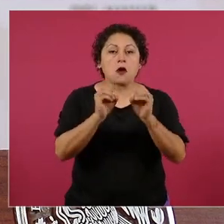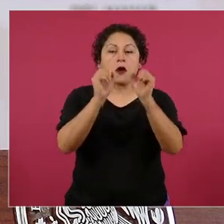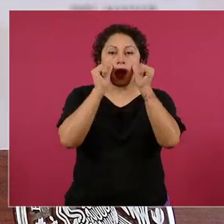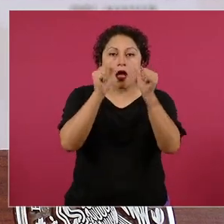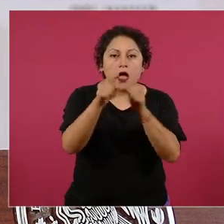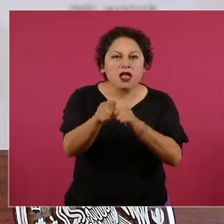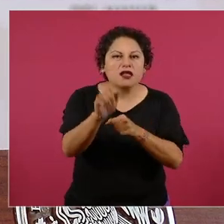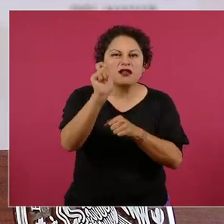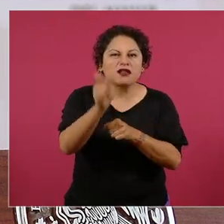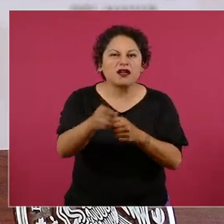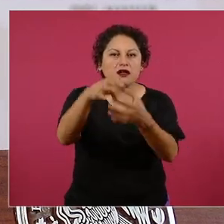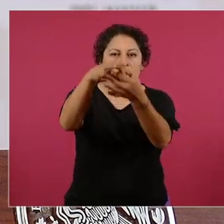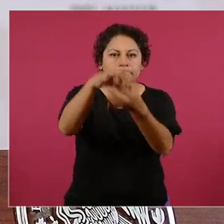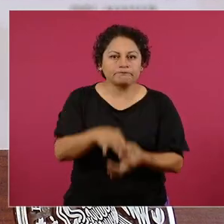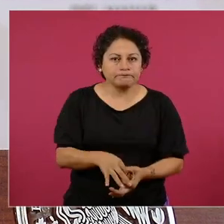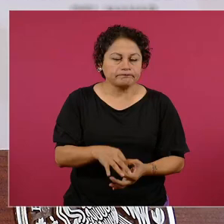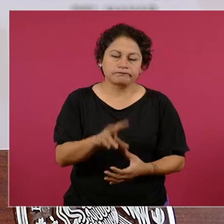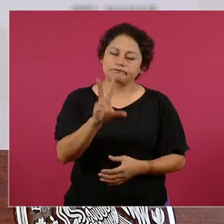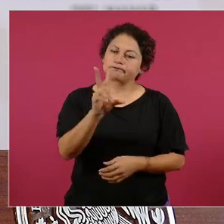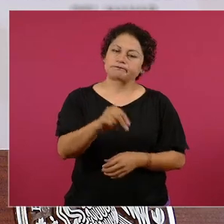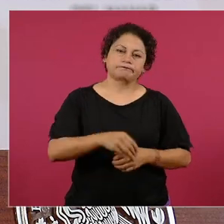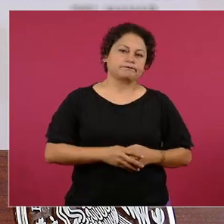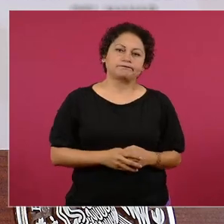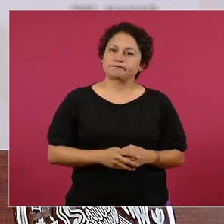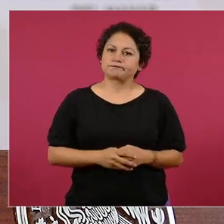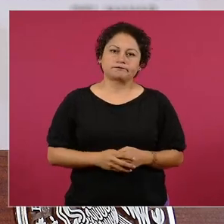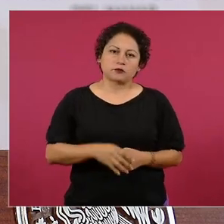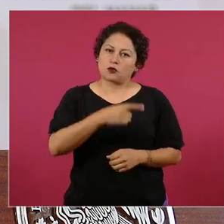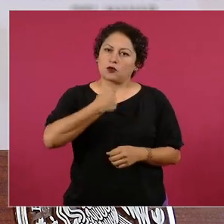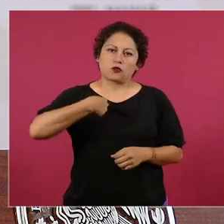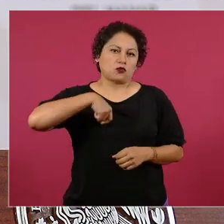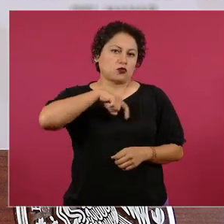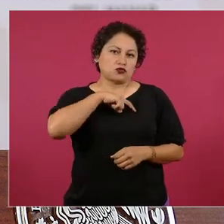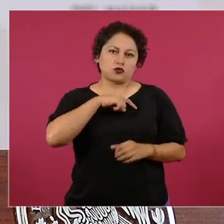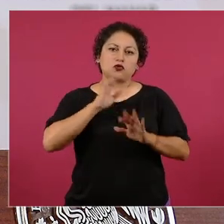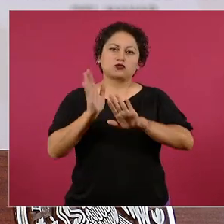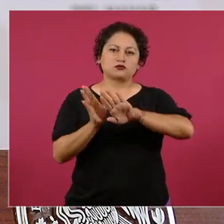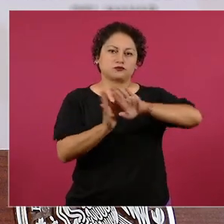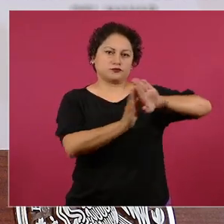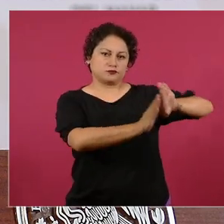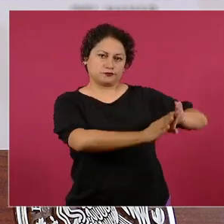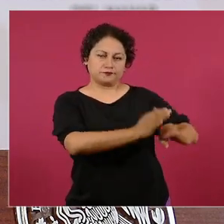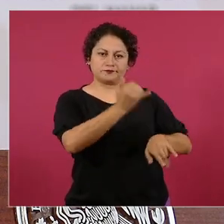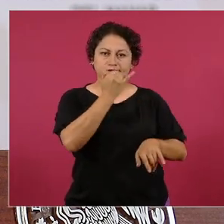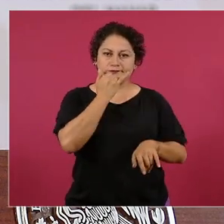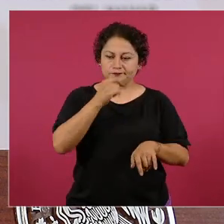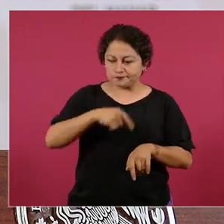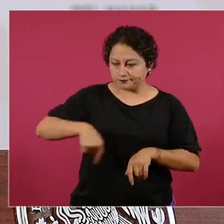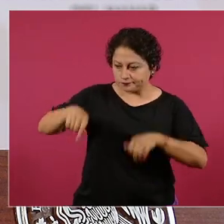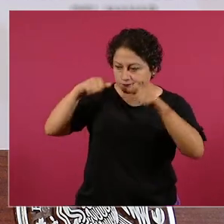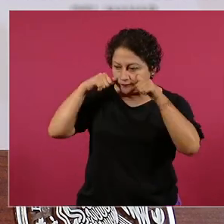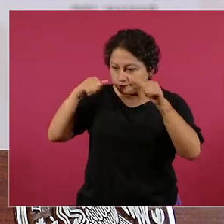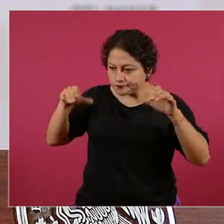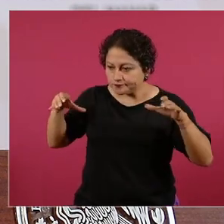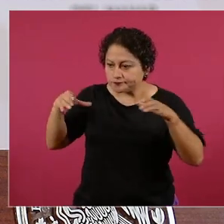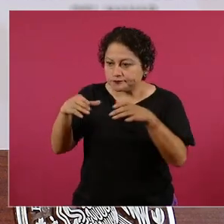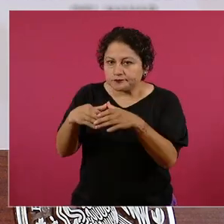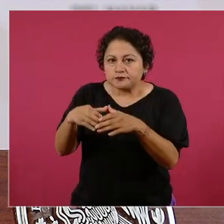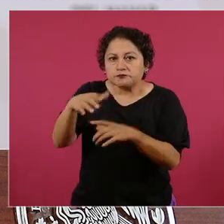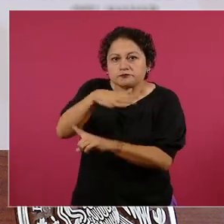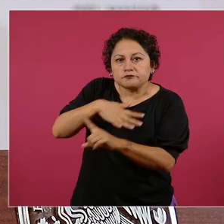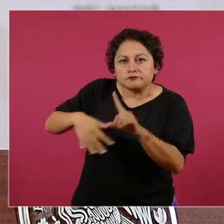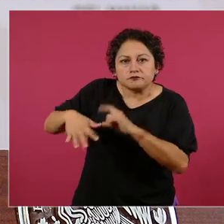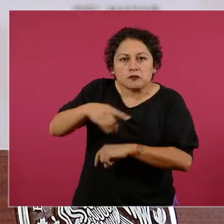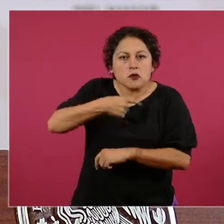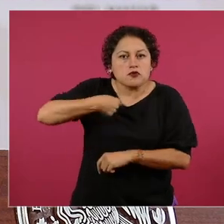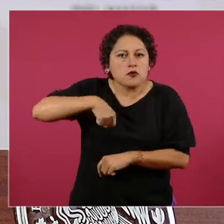son las prioridades que ellos nunca consideraron, el combate a la